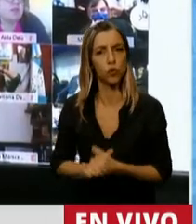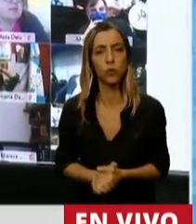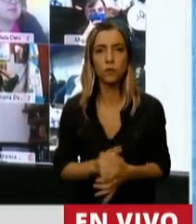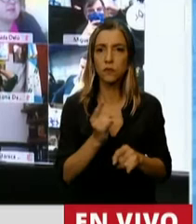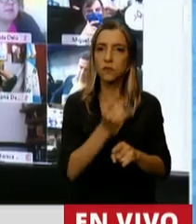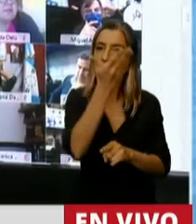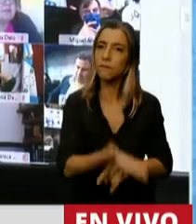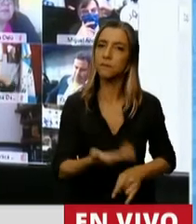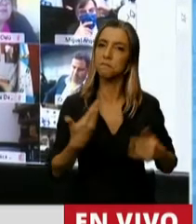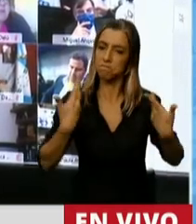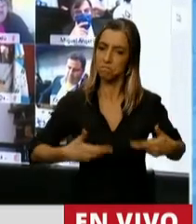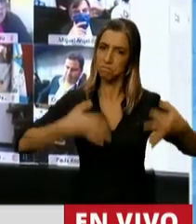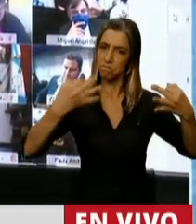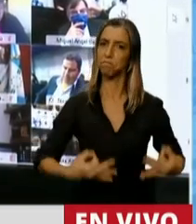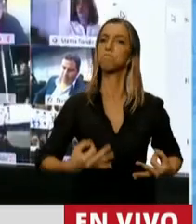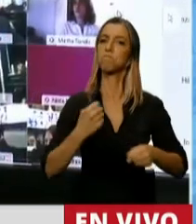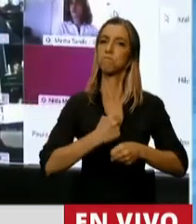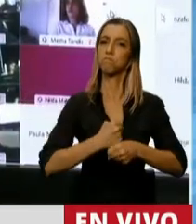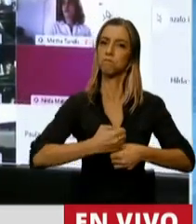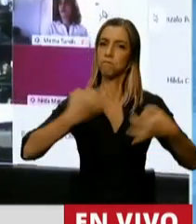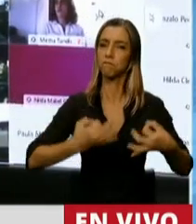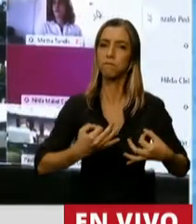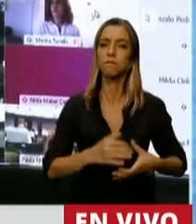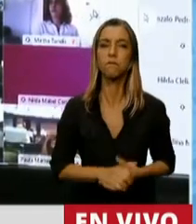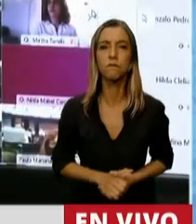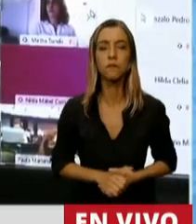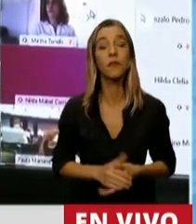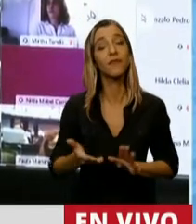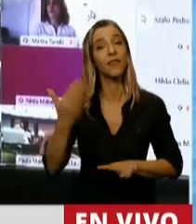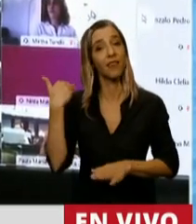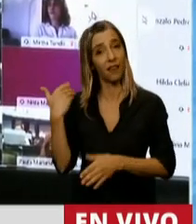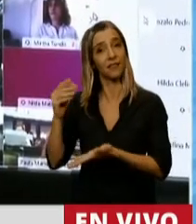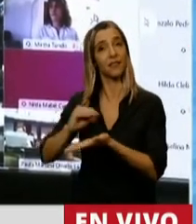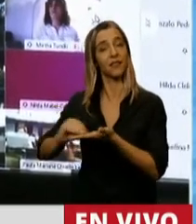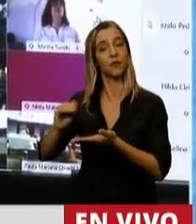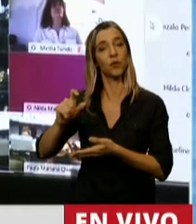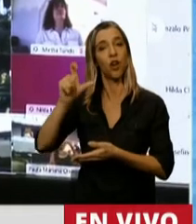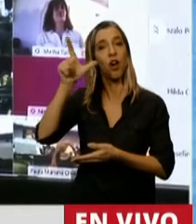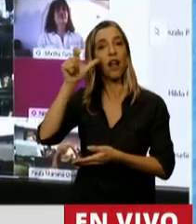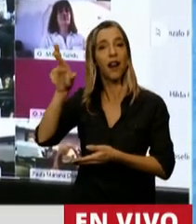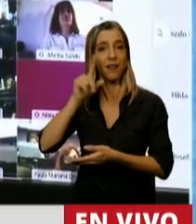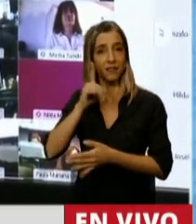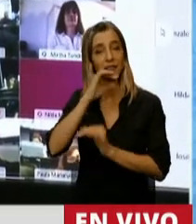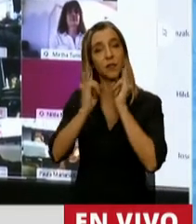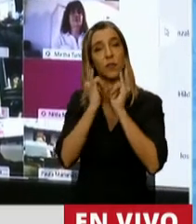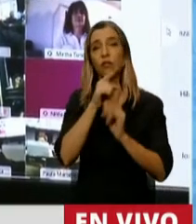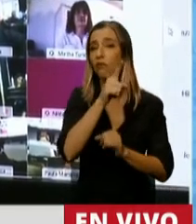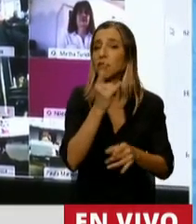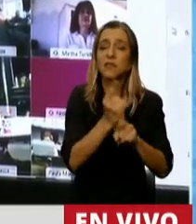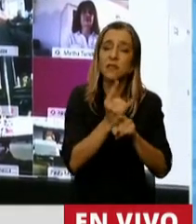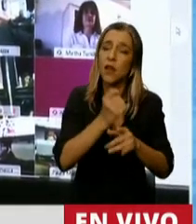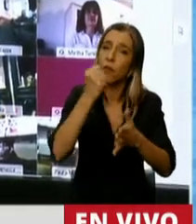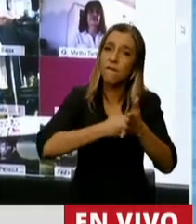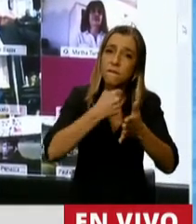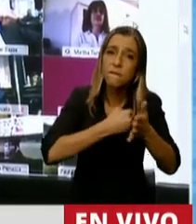que, como también decía el diputado Clery, militó hasta el último día de su vida por sus